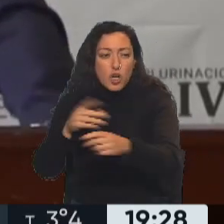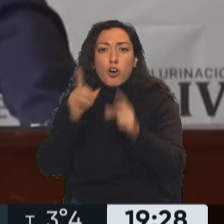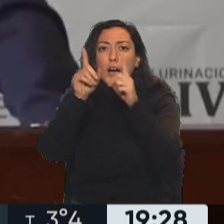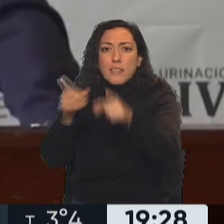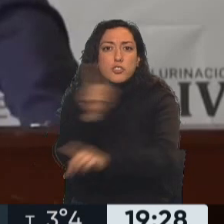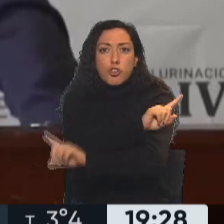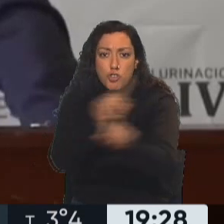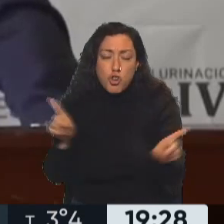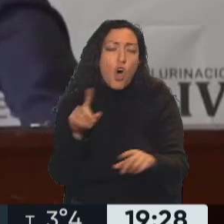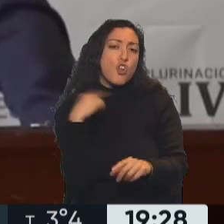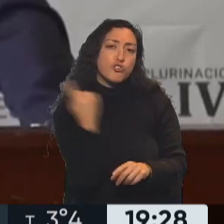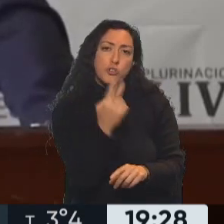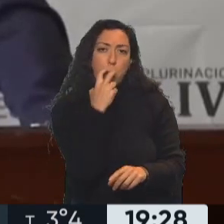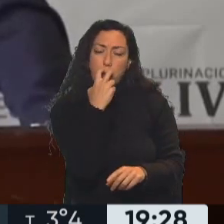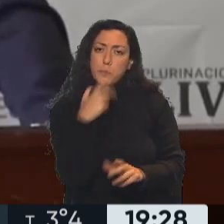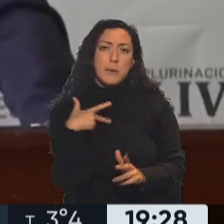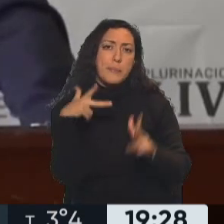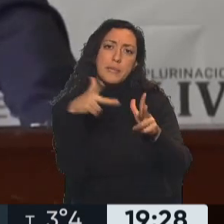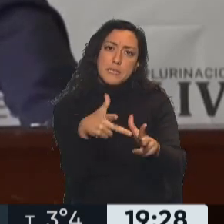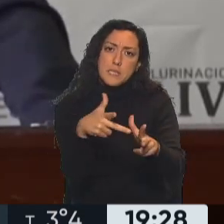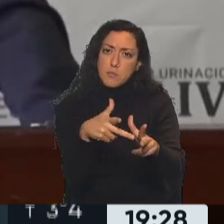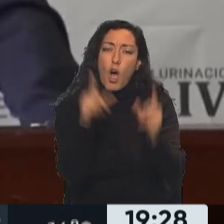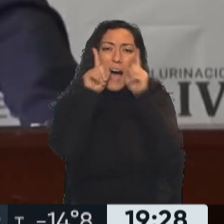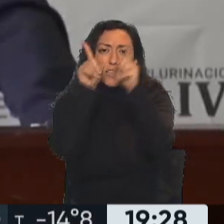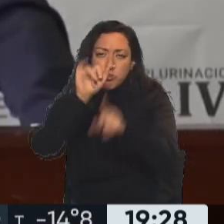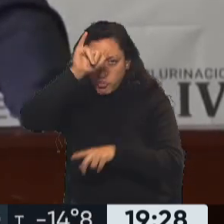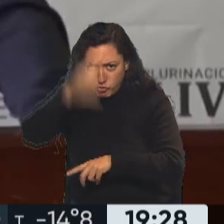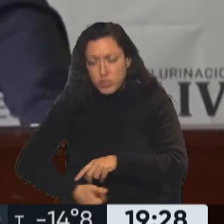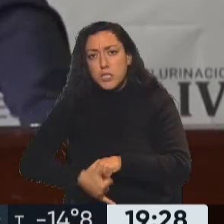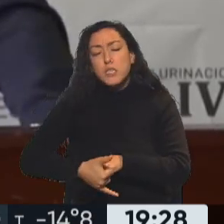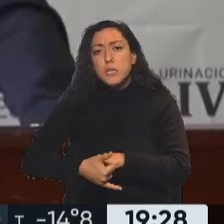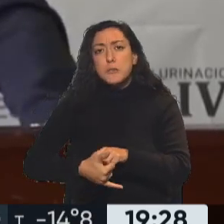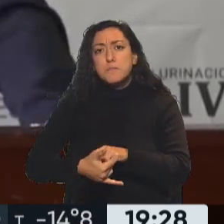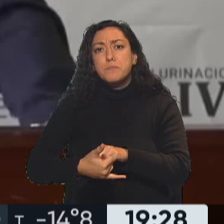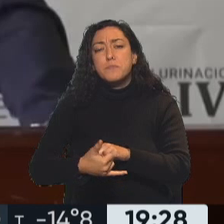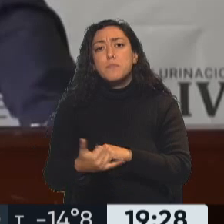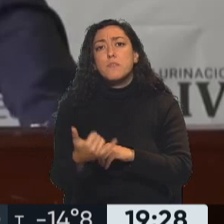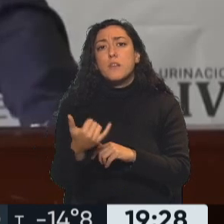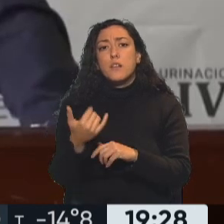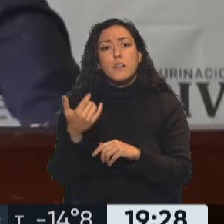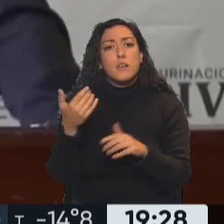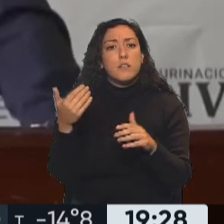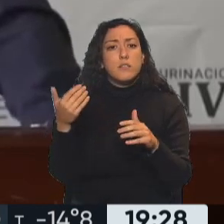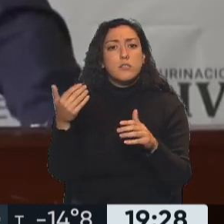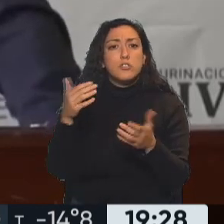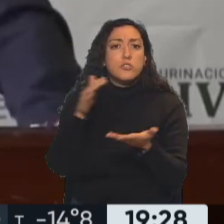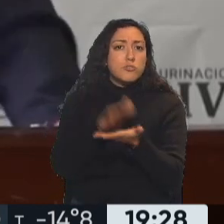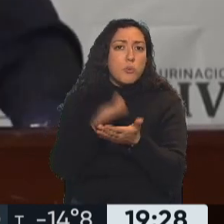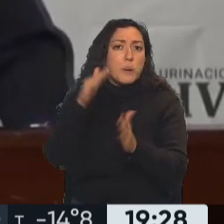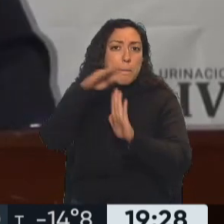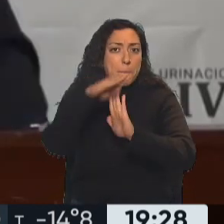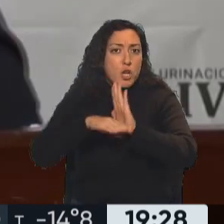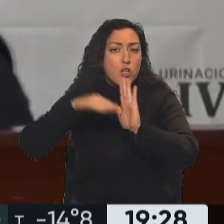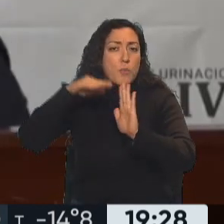de Bolivia, queremos afirmar categóricamente que se le dio la atención médica correspondiente conforme a los procedimientos y